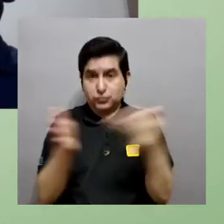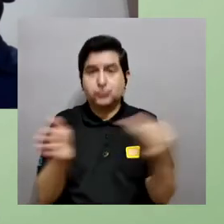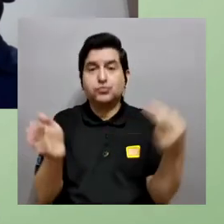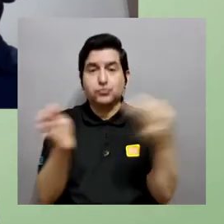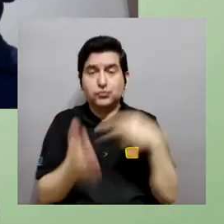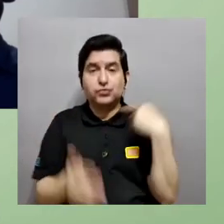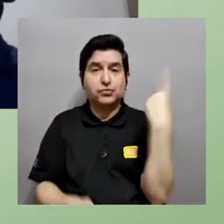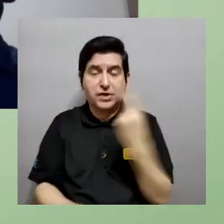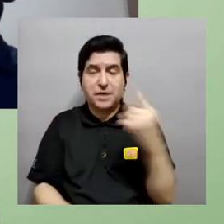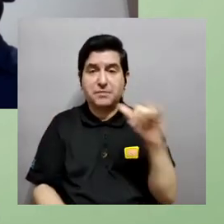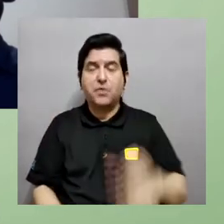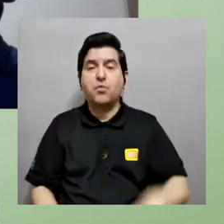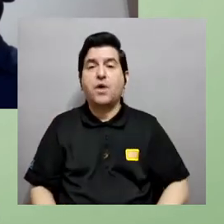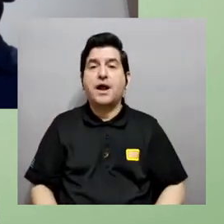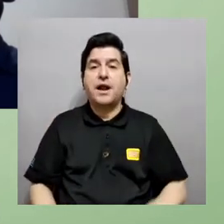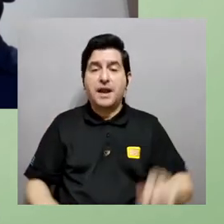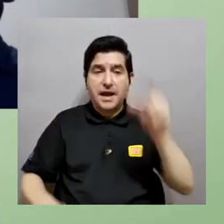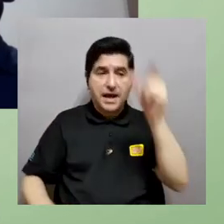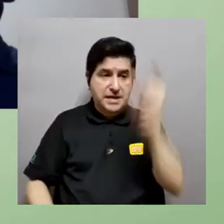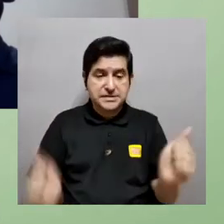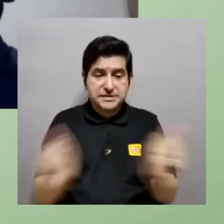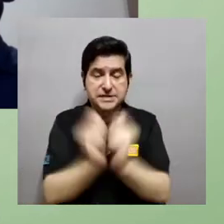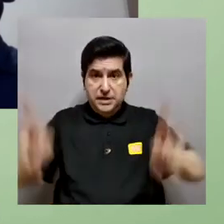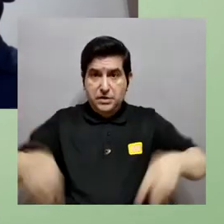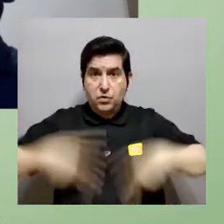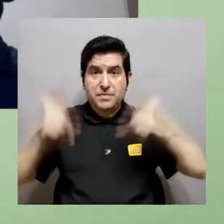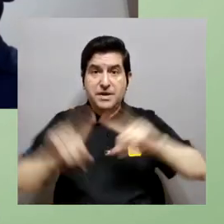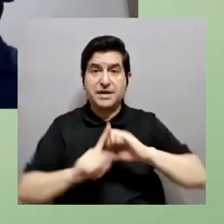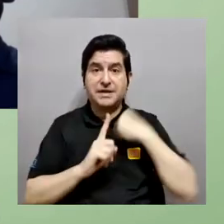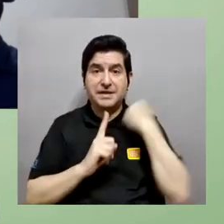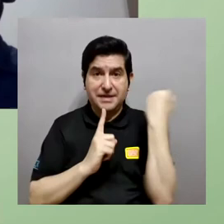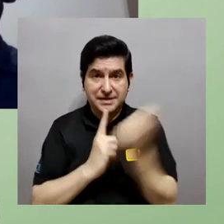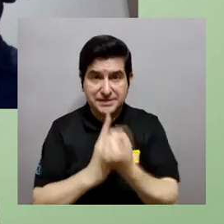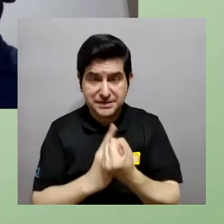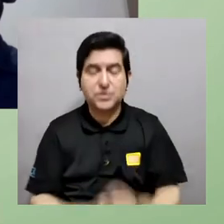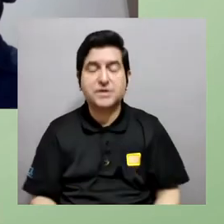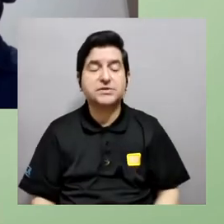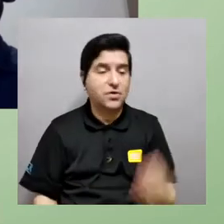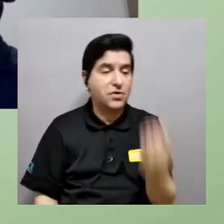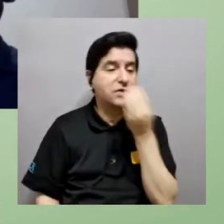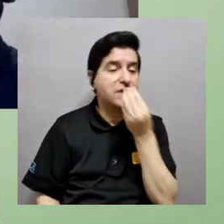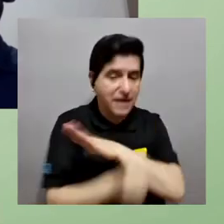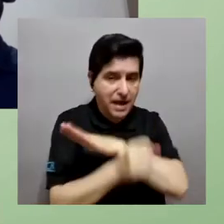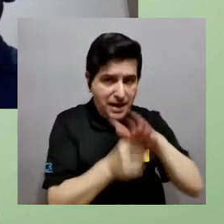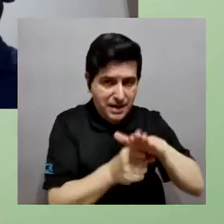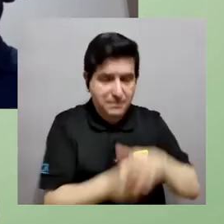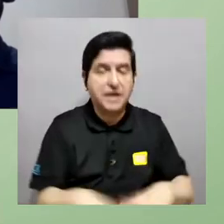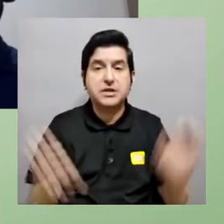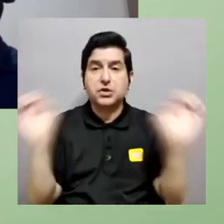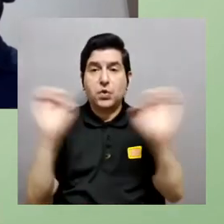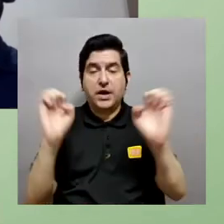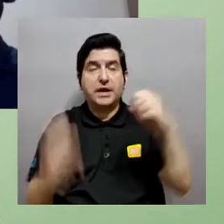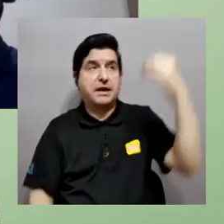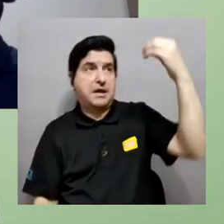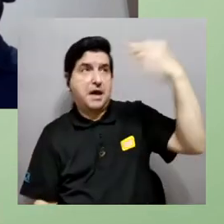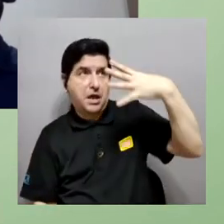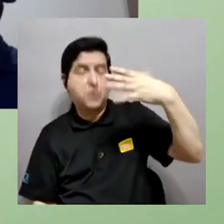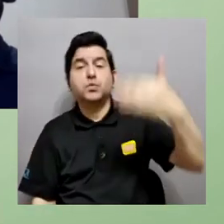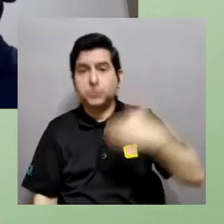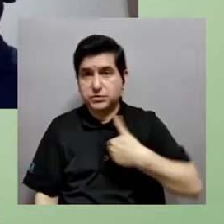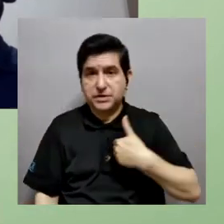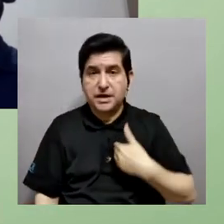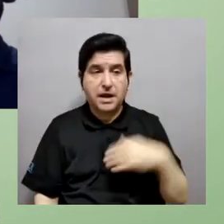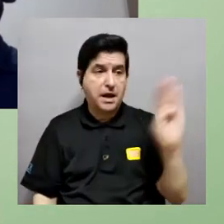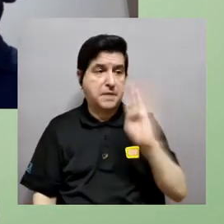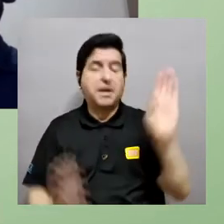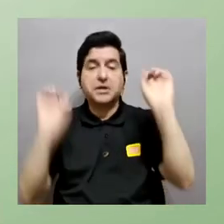como los seres vivos constantemente se están reproduciendo siempre y cuando existan las condiciones de energía de un de